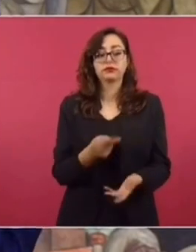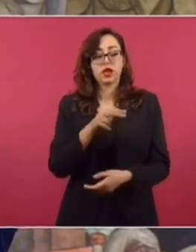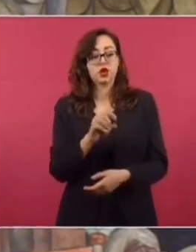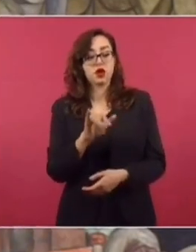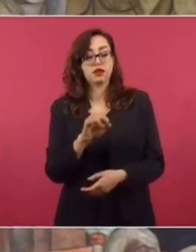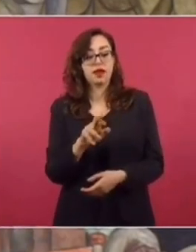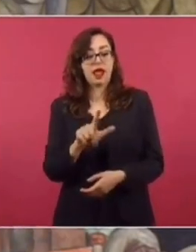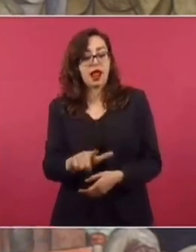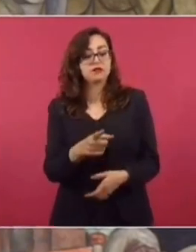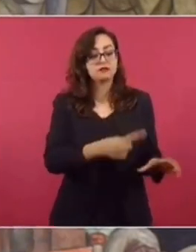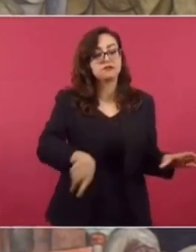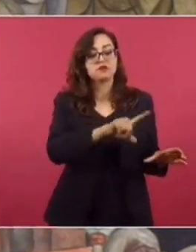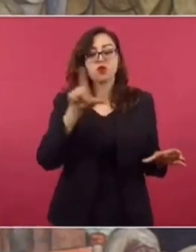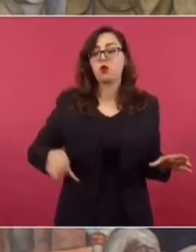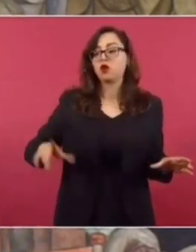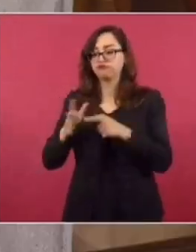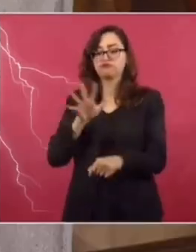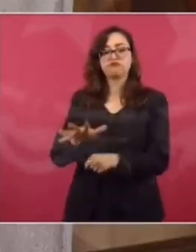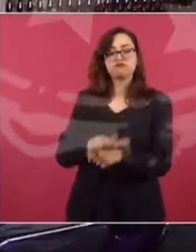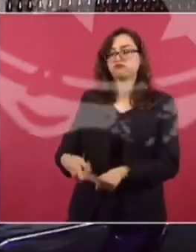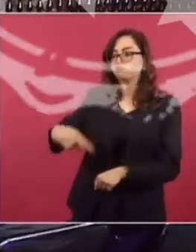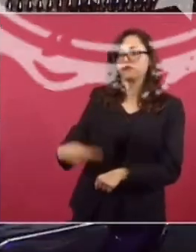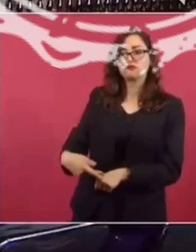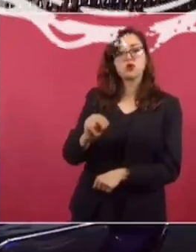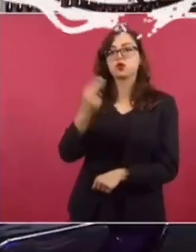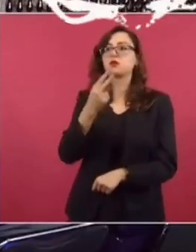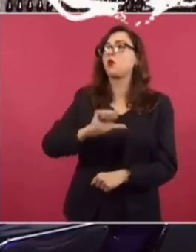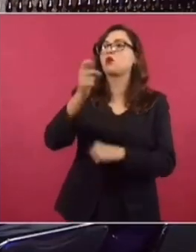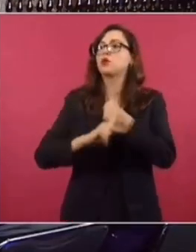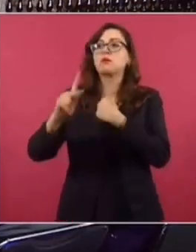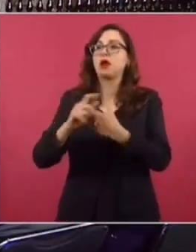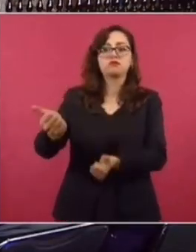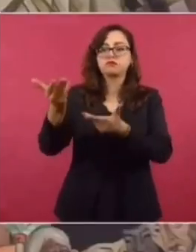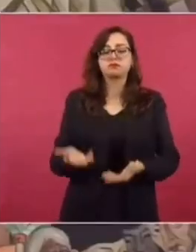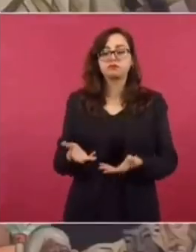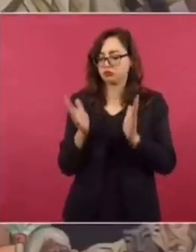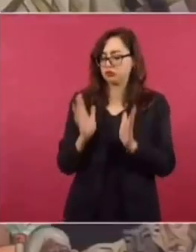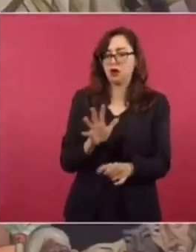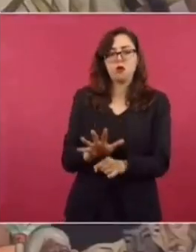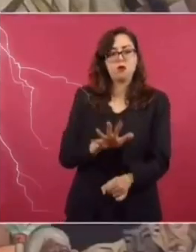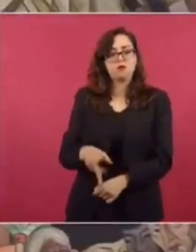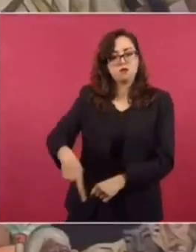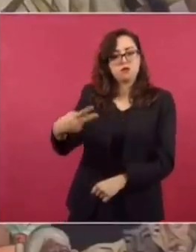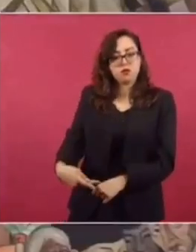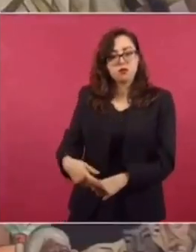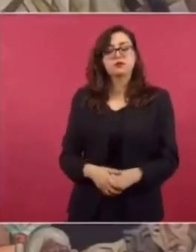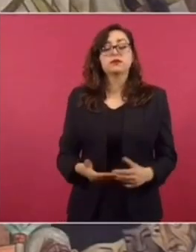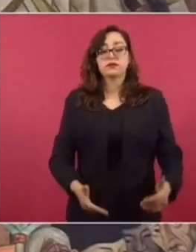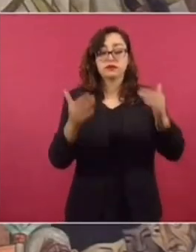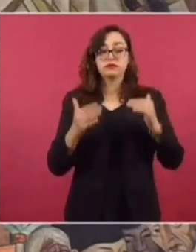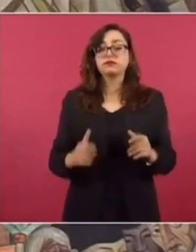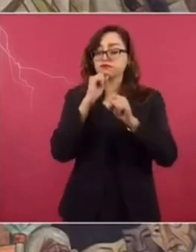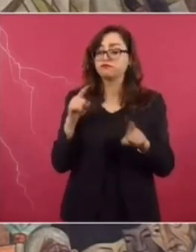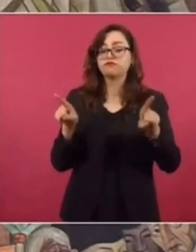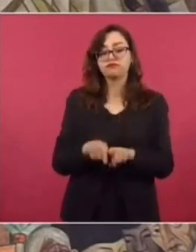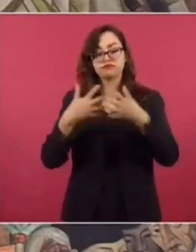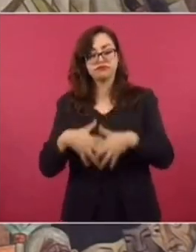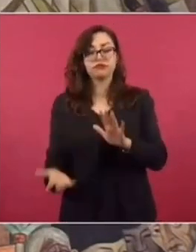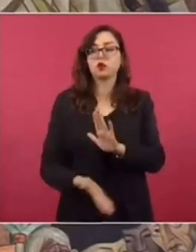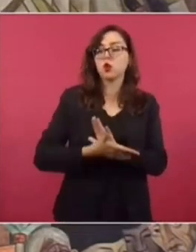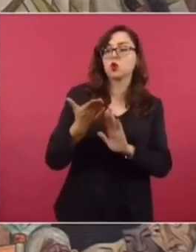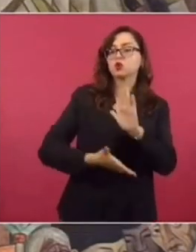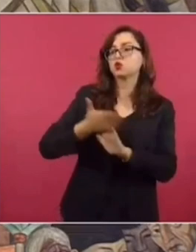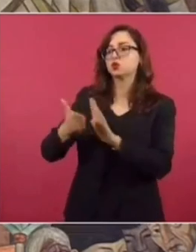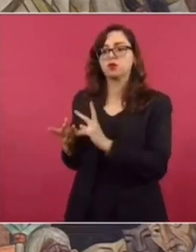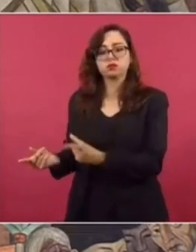alentada por funcionarios corruptos y antipatriotas. Es notorio que la inversión pública ha reactivado la industria de la construcción y que al hacer